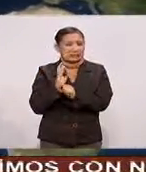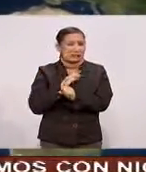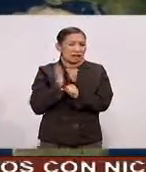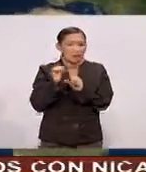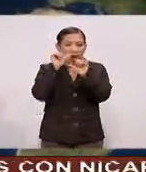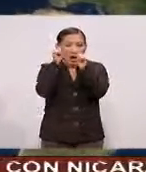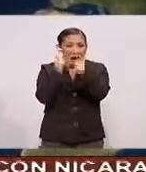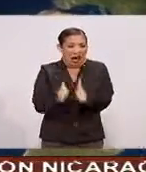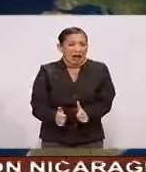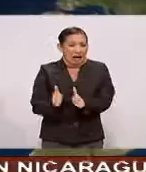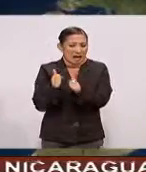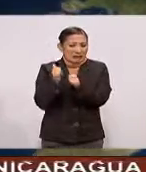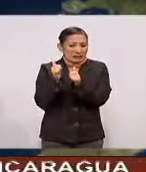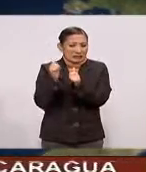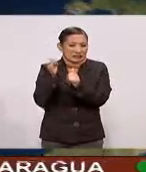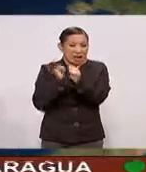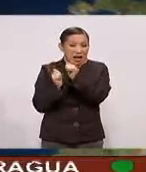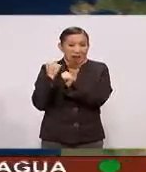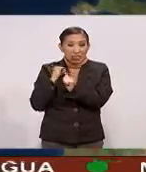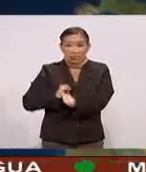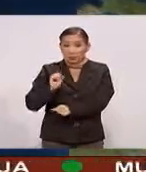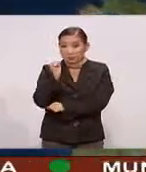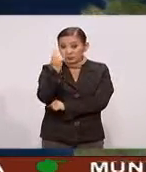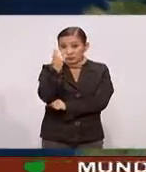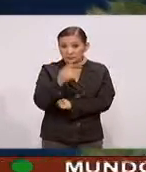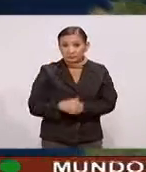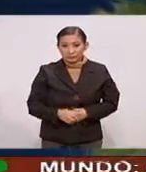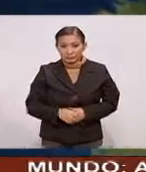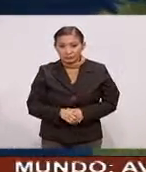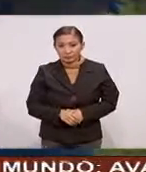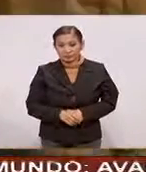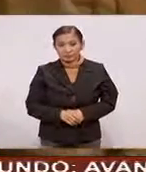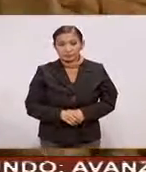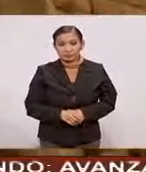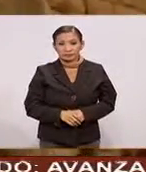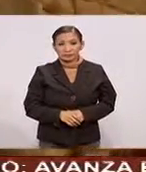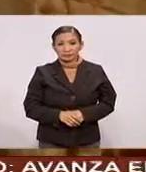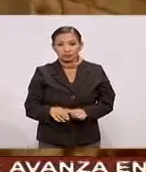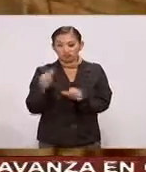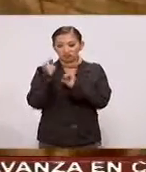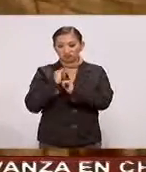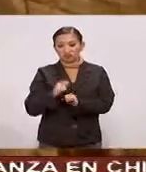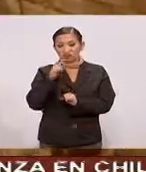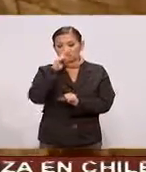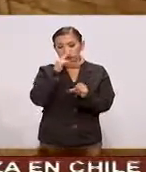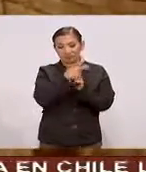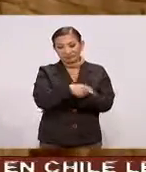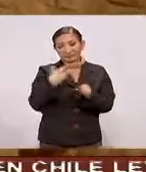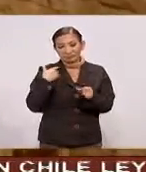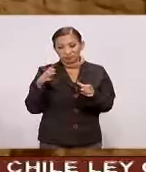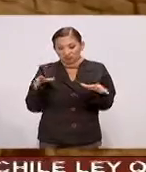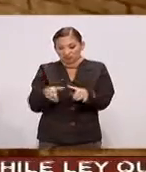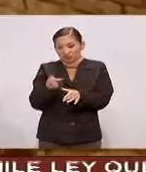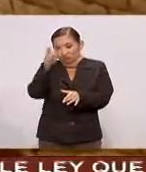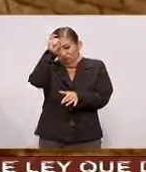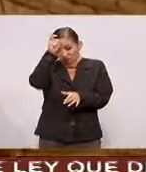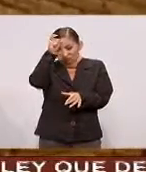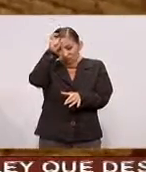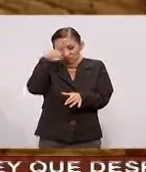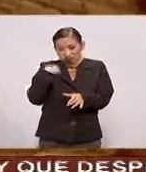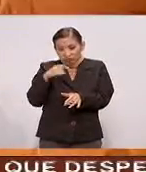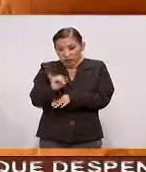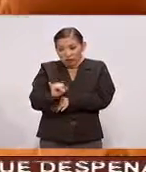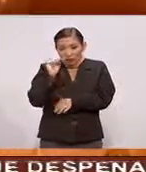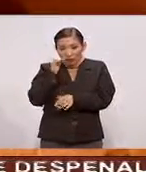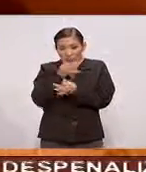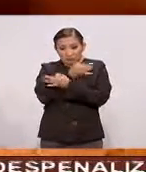Arqueológico Del siglo XXI Las autoridades responsables Del patrimonio egipcio Revelaron este